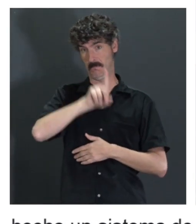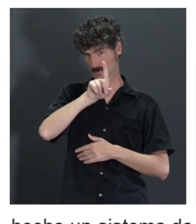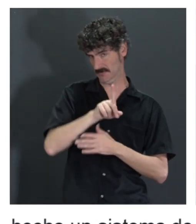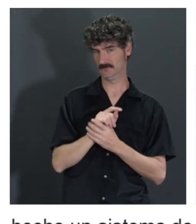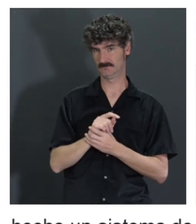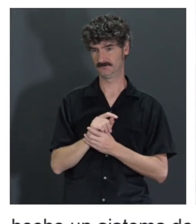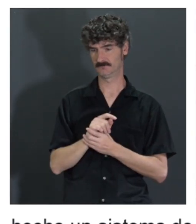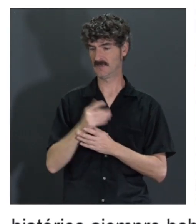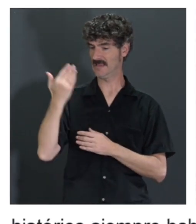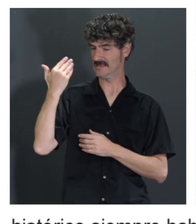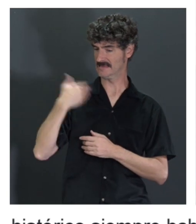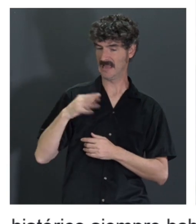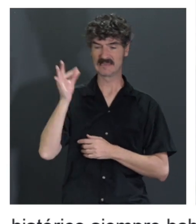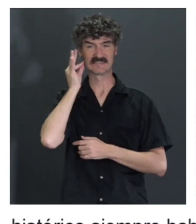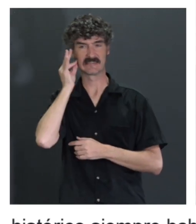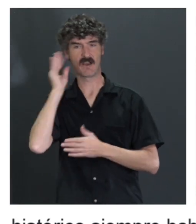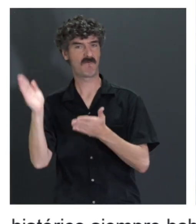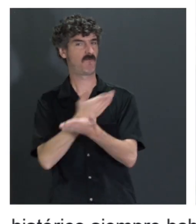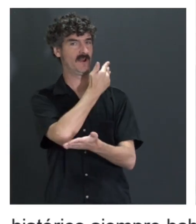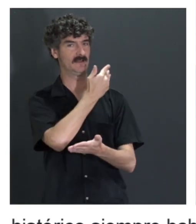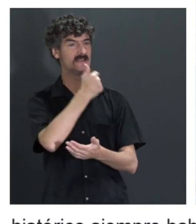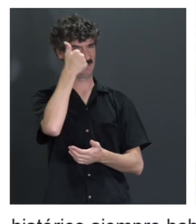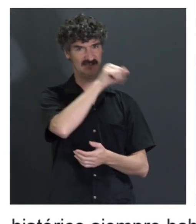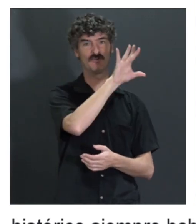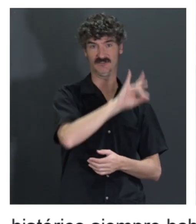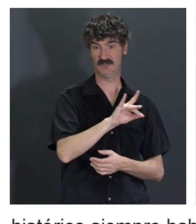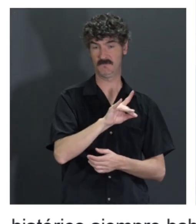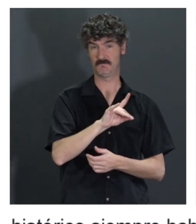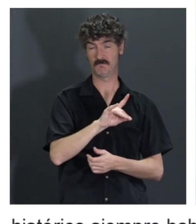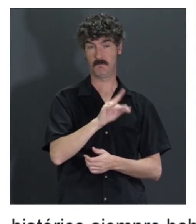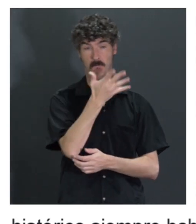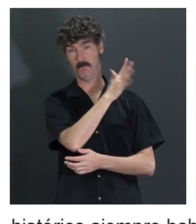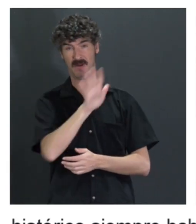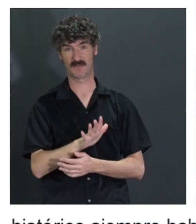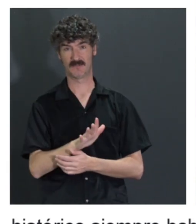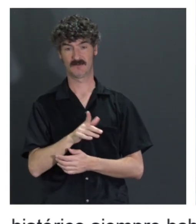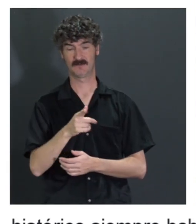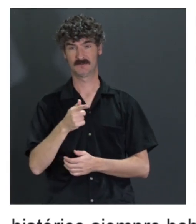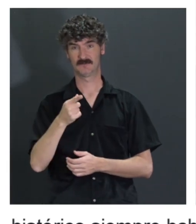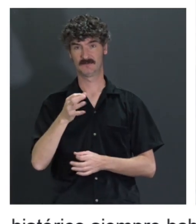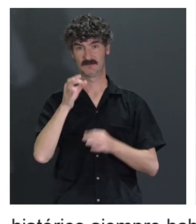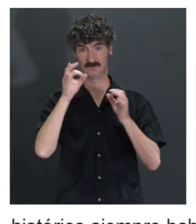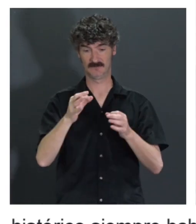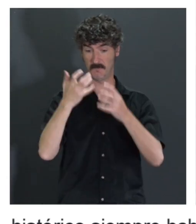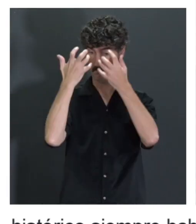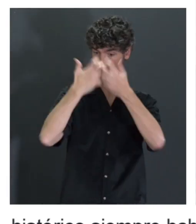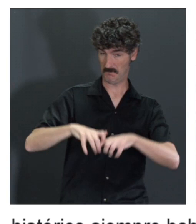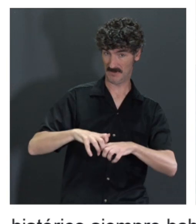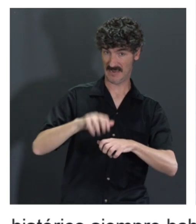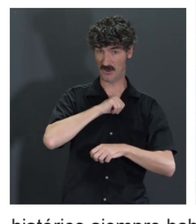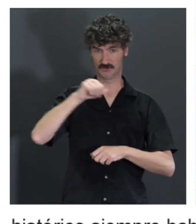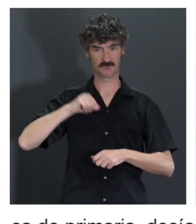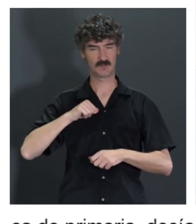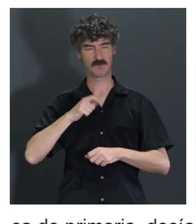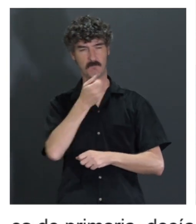dicho, pues decía, ah, pues como esta chica, pues la quito, ¿no? Y este chico por semejanza. Porque como he dicho antes, el machine learning, el aprendizaje automático va por semejanza, ¿no?